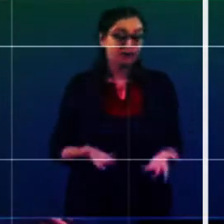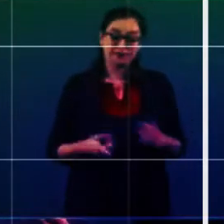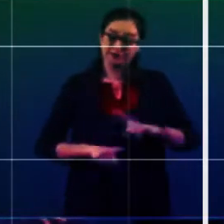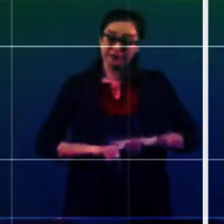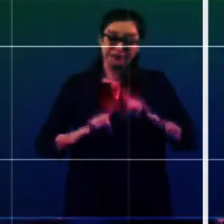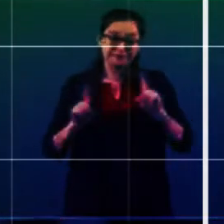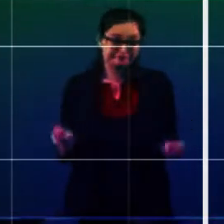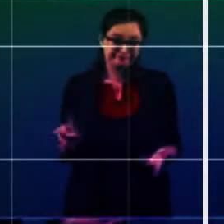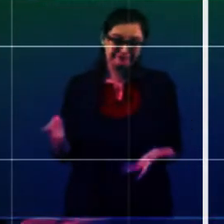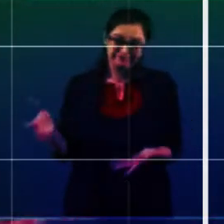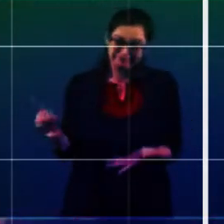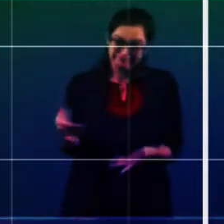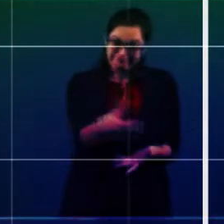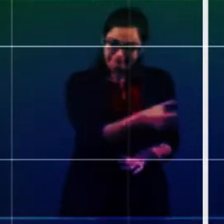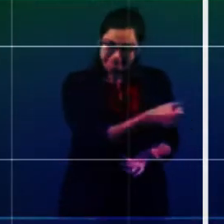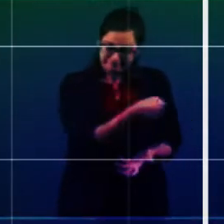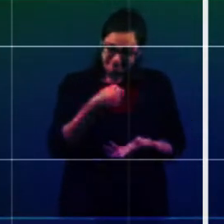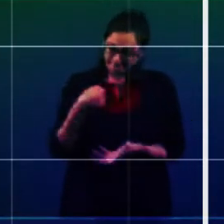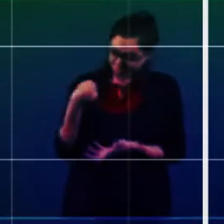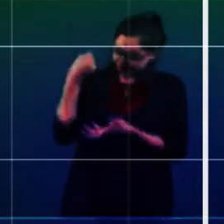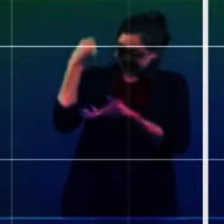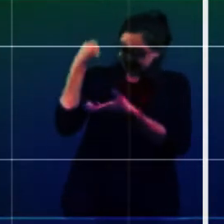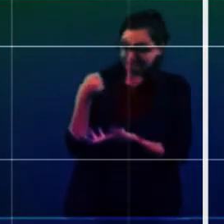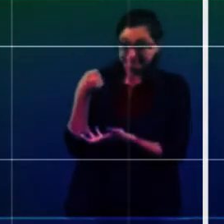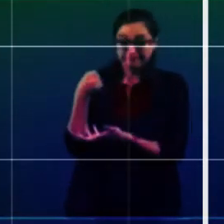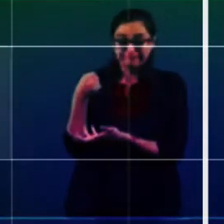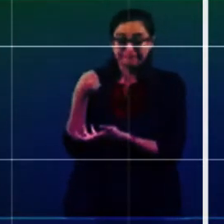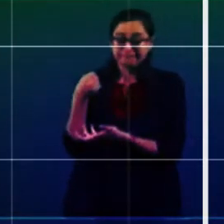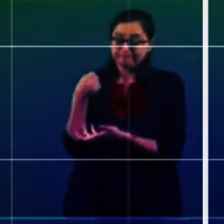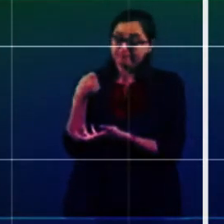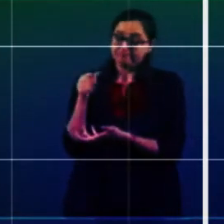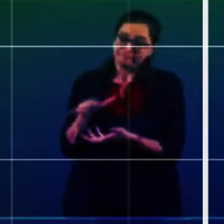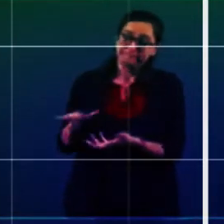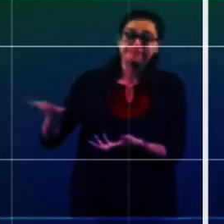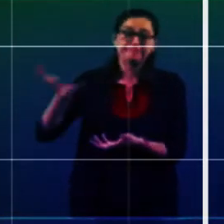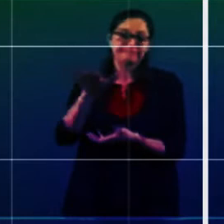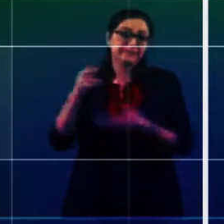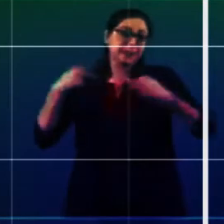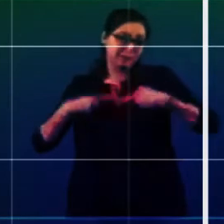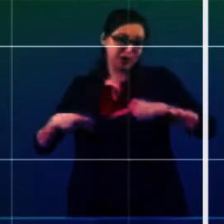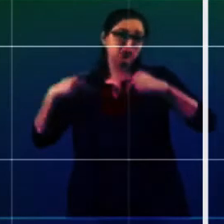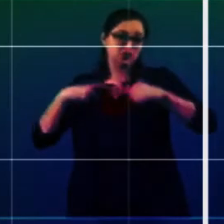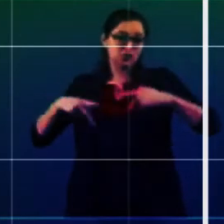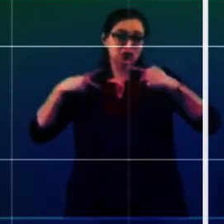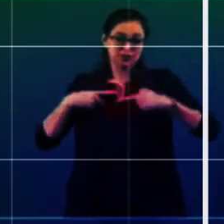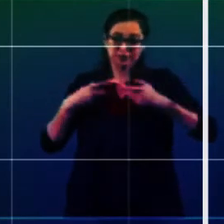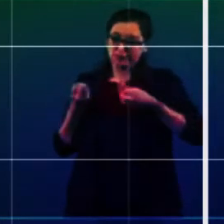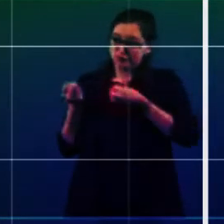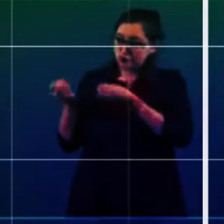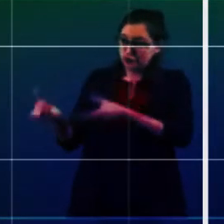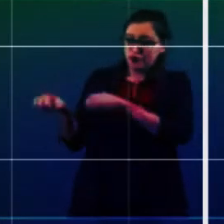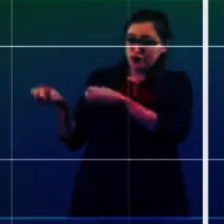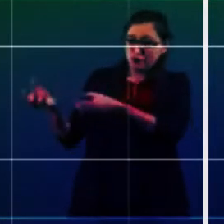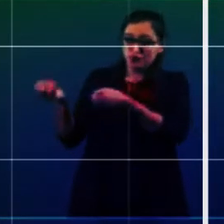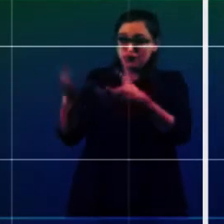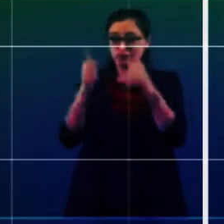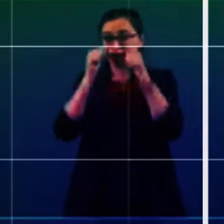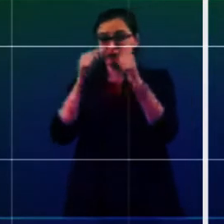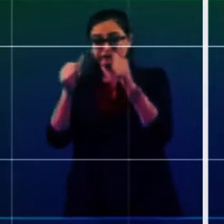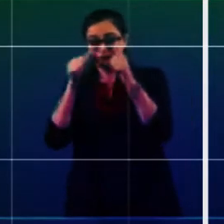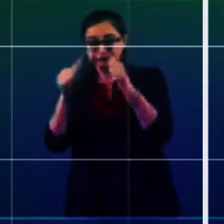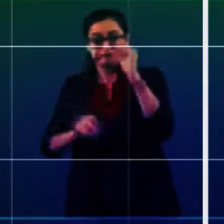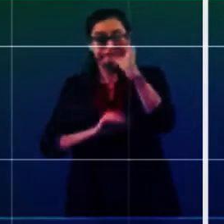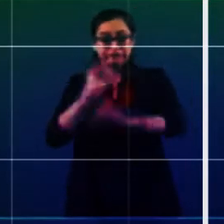a atender a la gente, al pueblo, y en especial